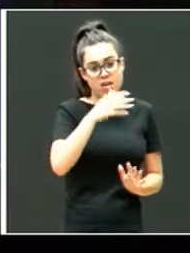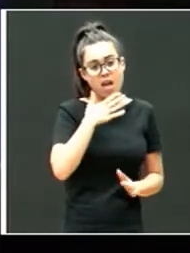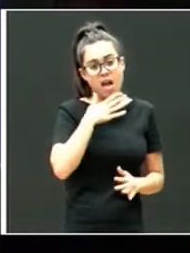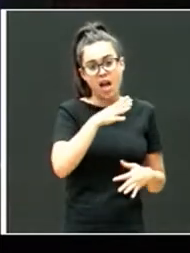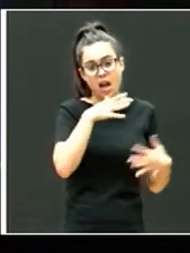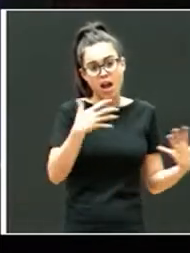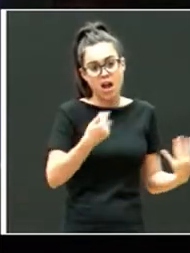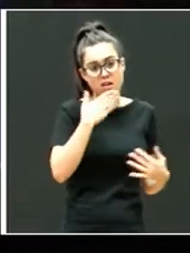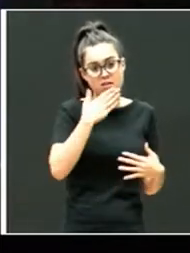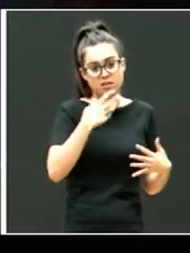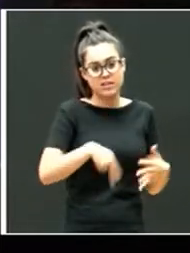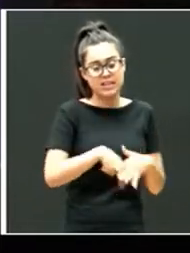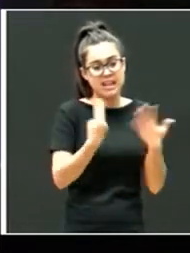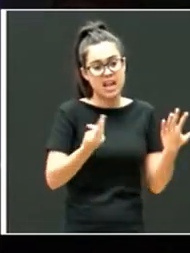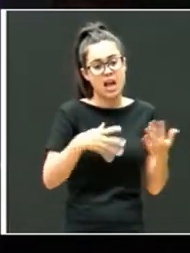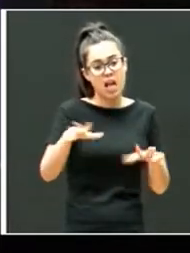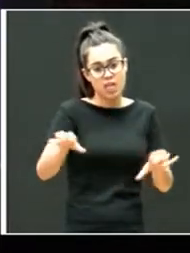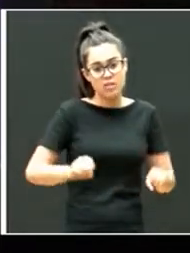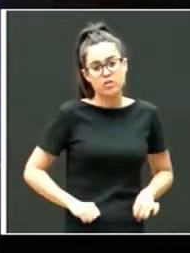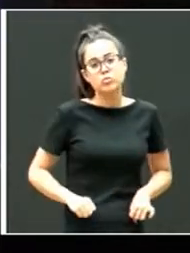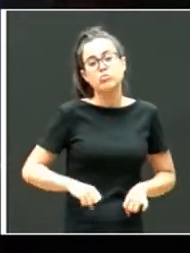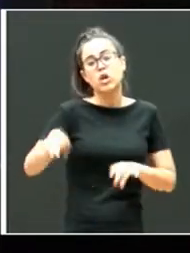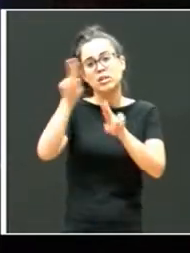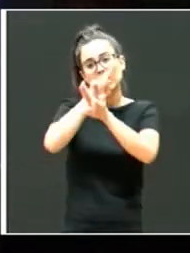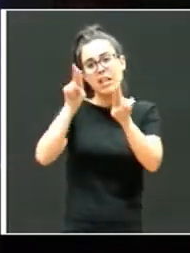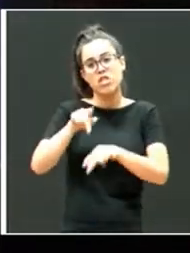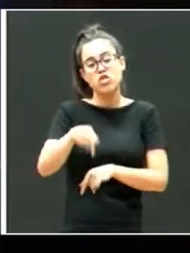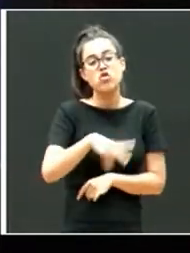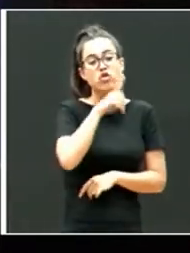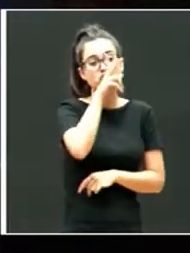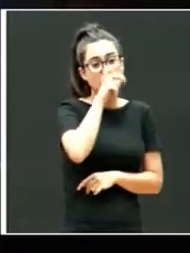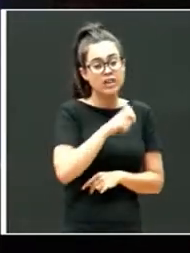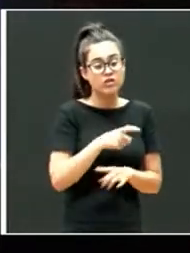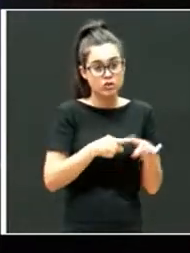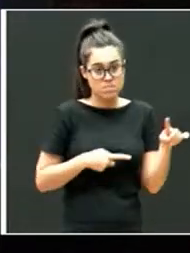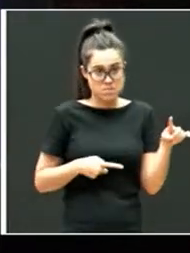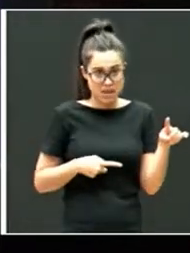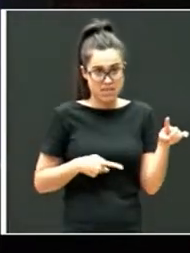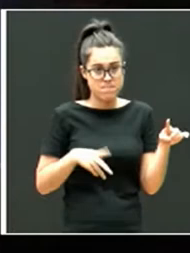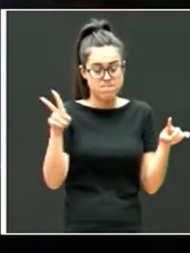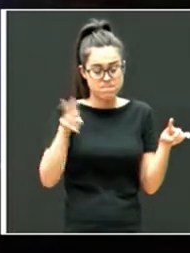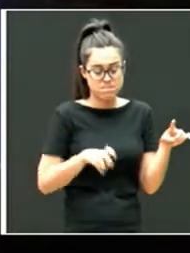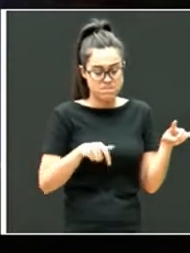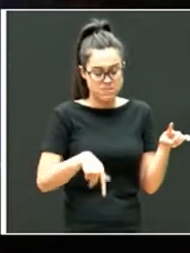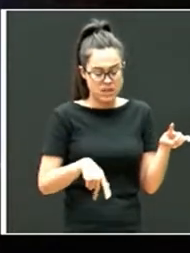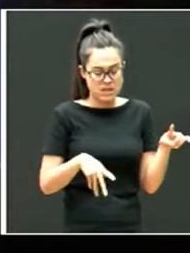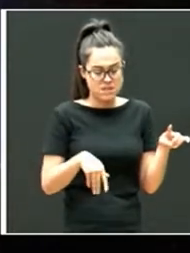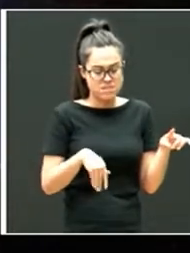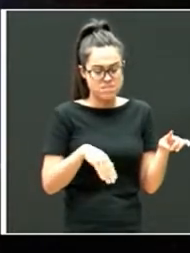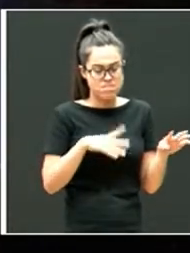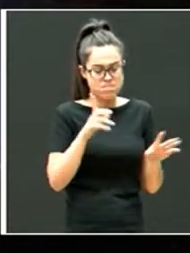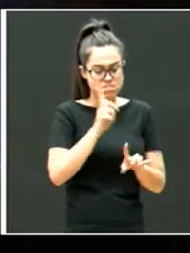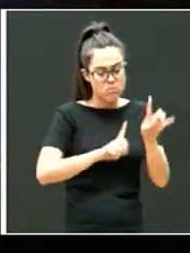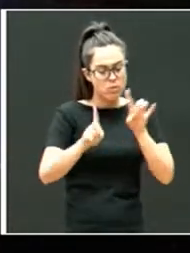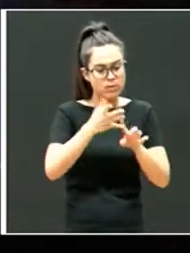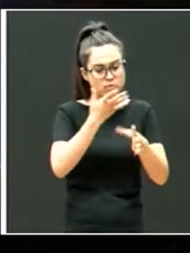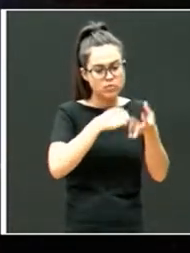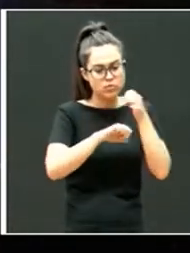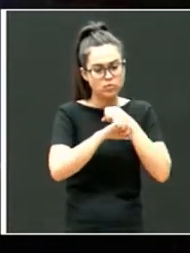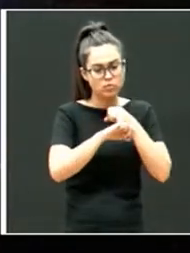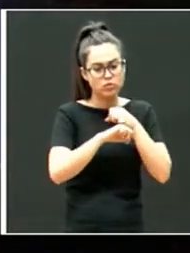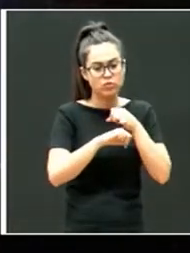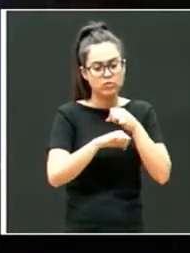años, es de adopción internacional y vino con dos años y medio. Empezó a dar problemas de conducta en